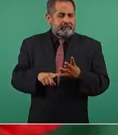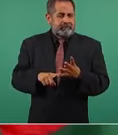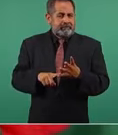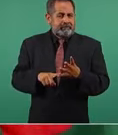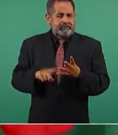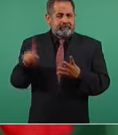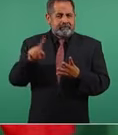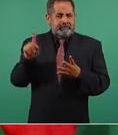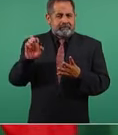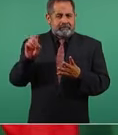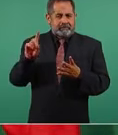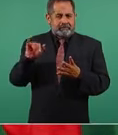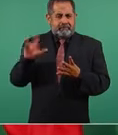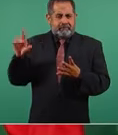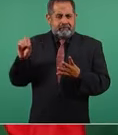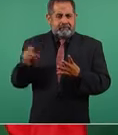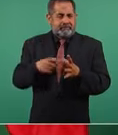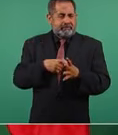Cedillo,